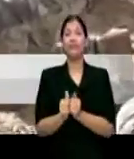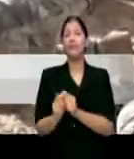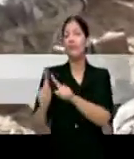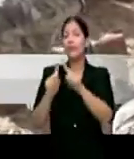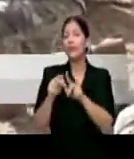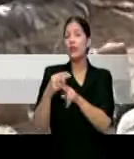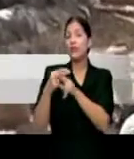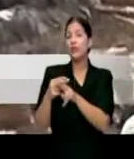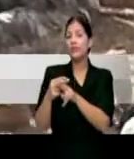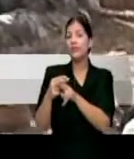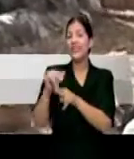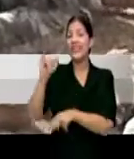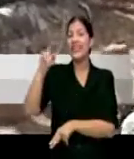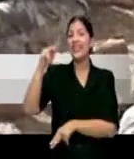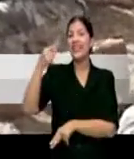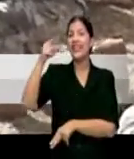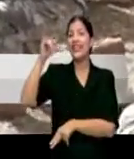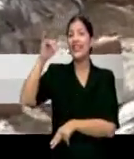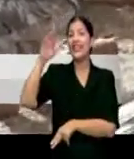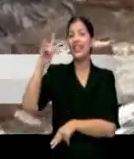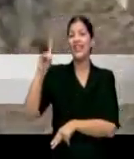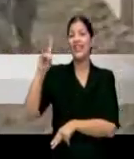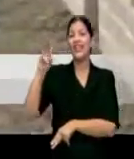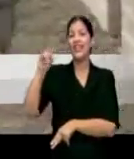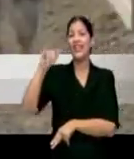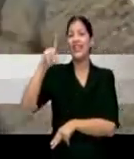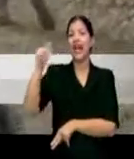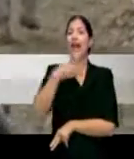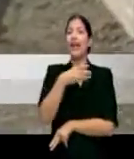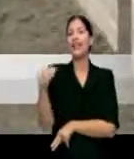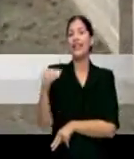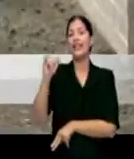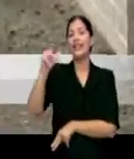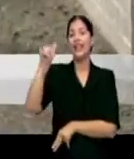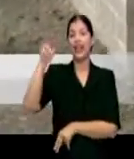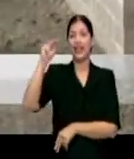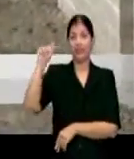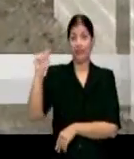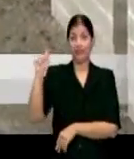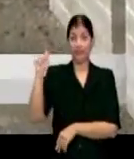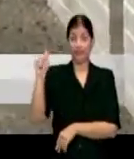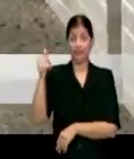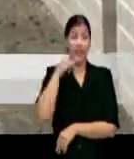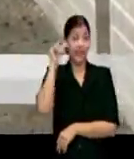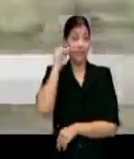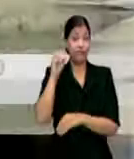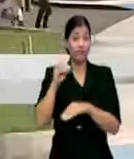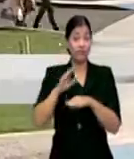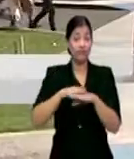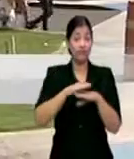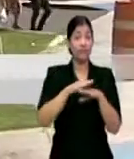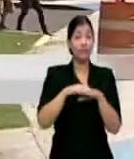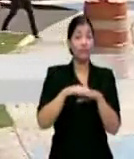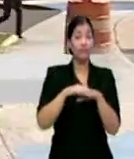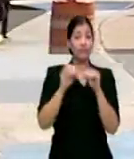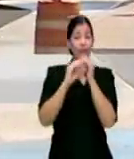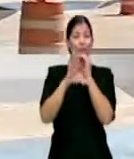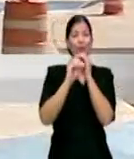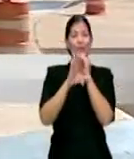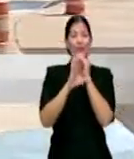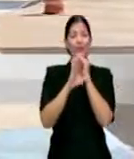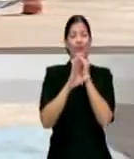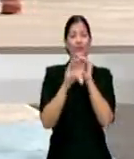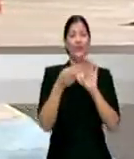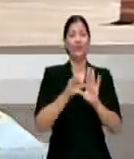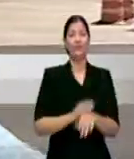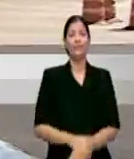directora del instituto de cultura puertorriqueña Liliana Ramos Collado que se anunció ayer esta mañana el